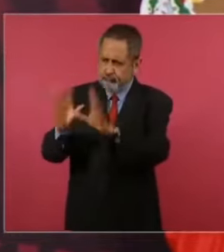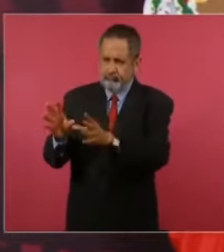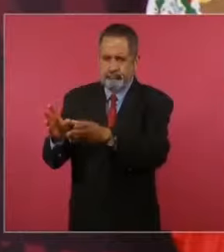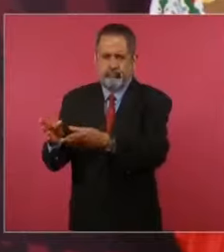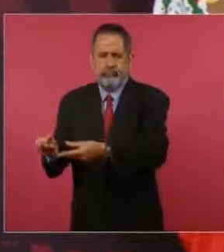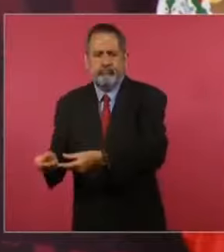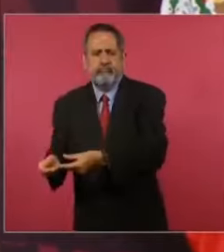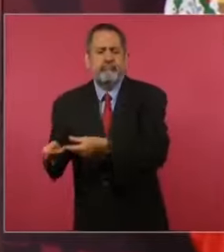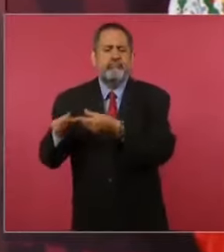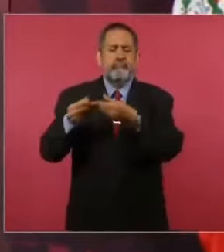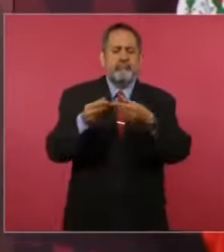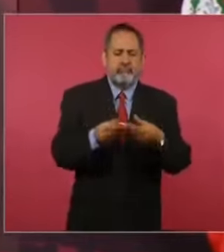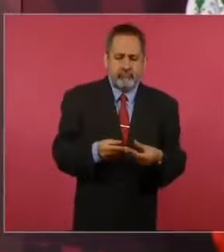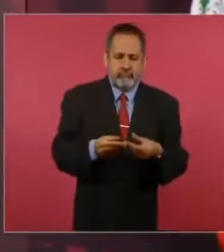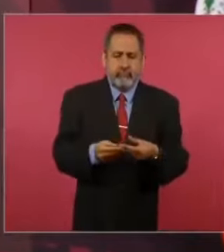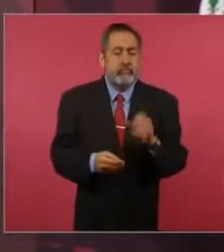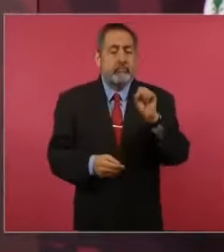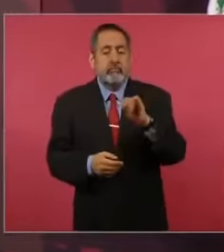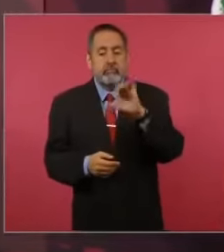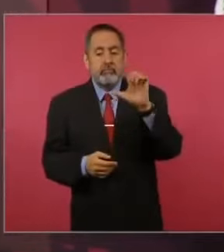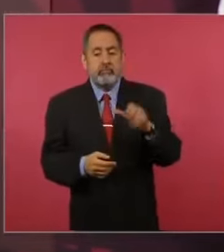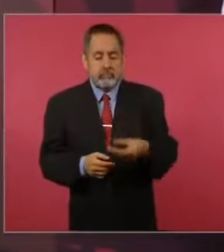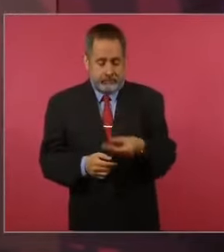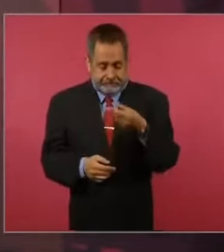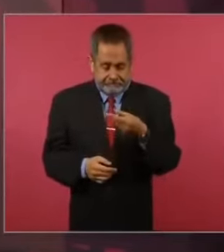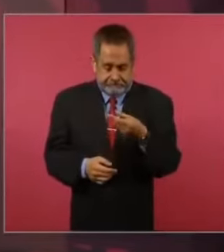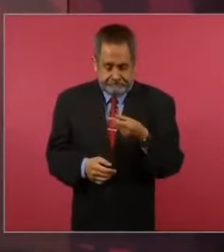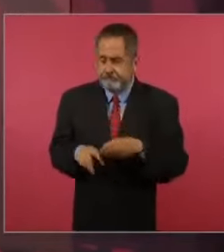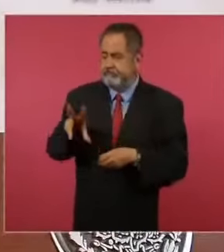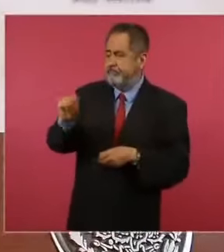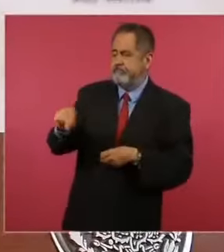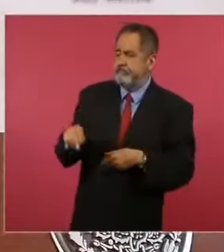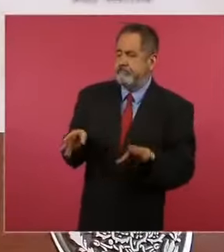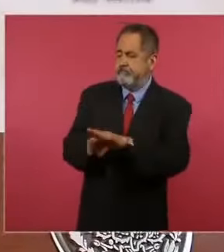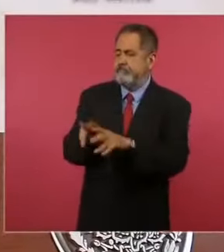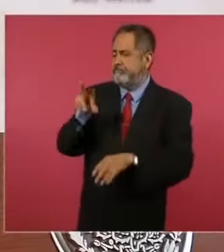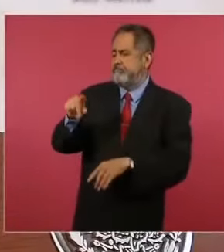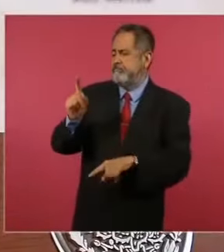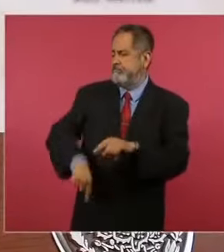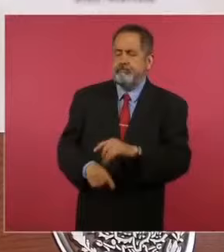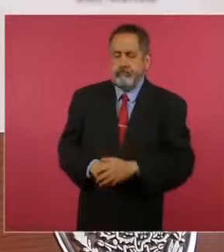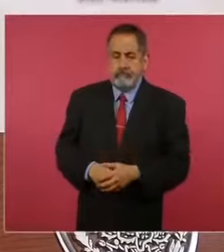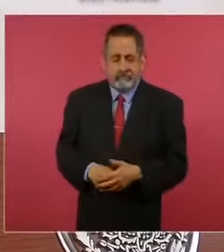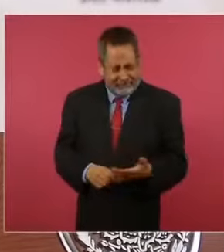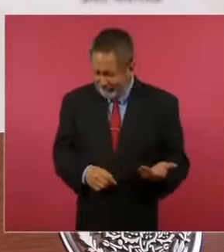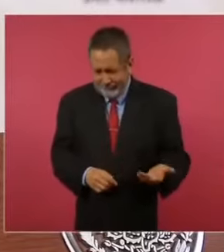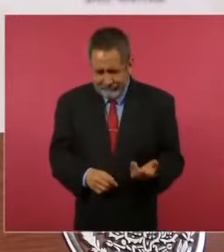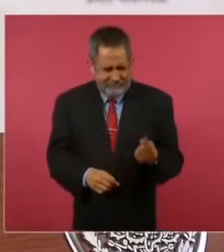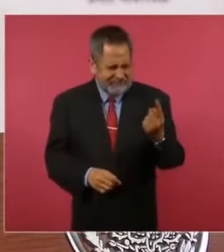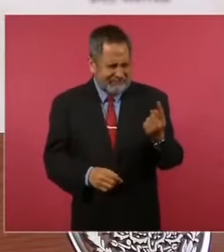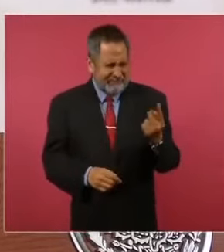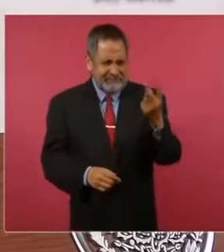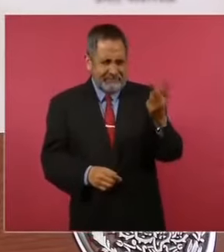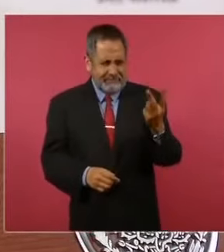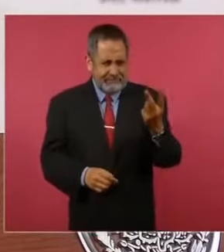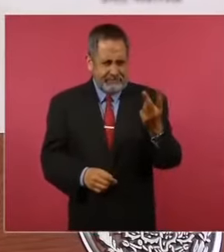llega a la Suprema Corte y un o dos